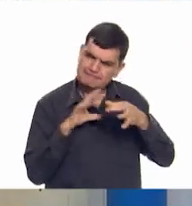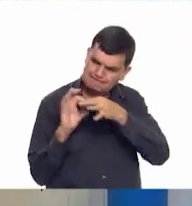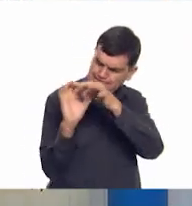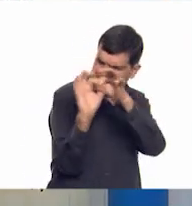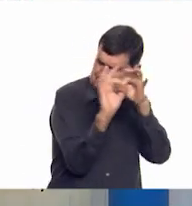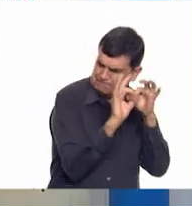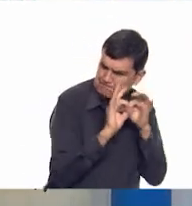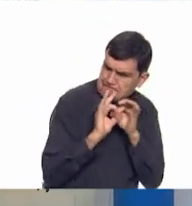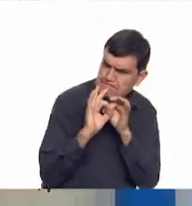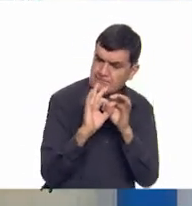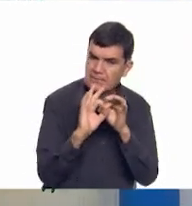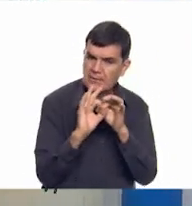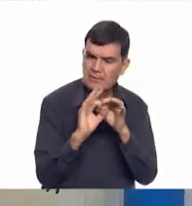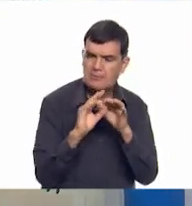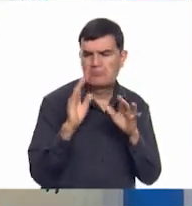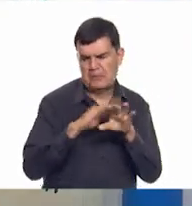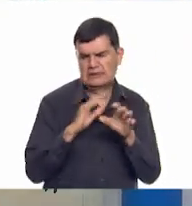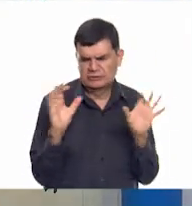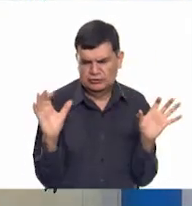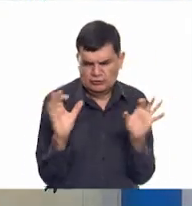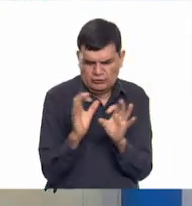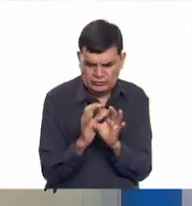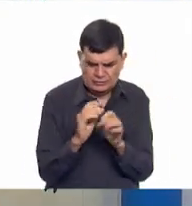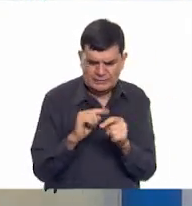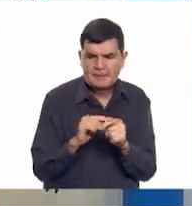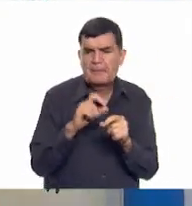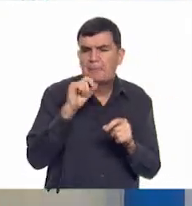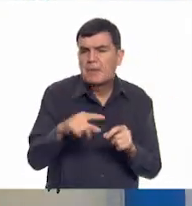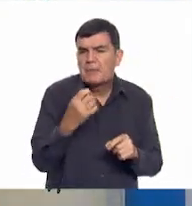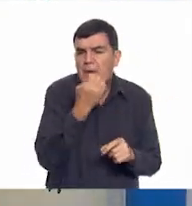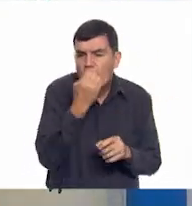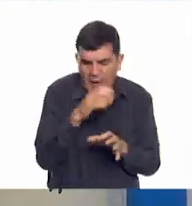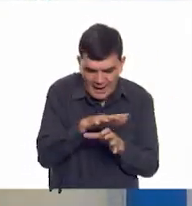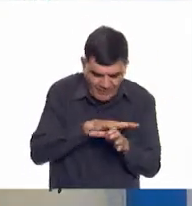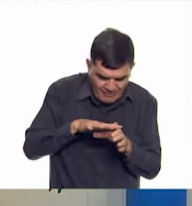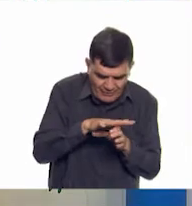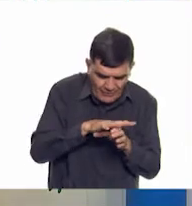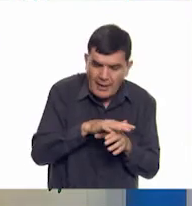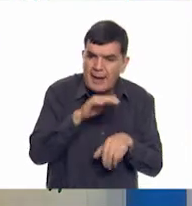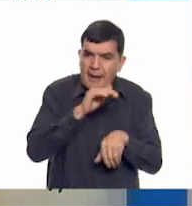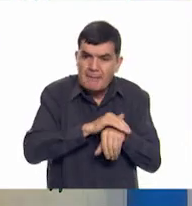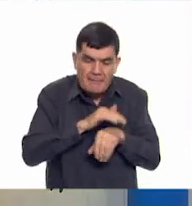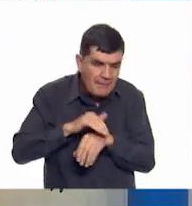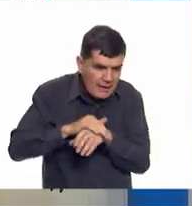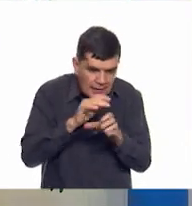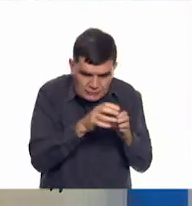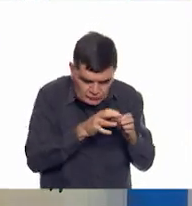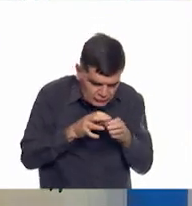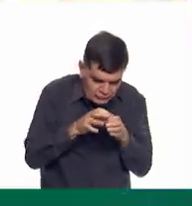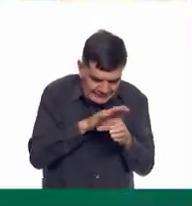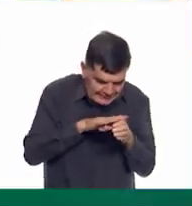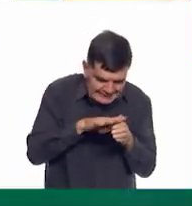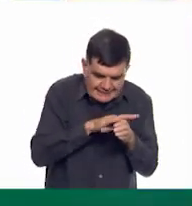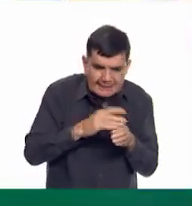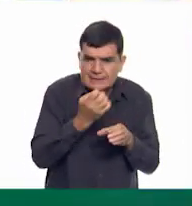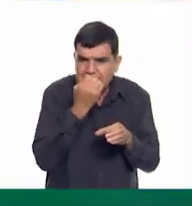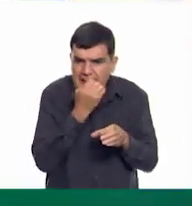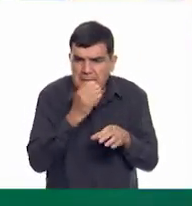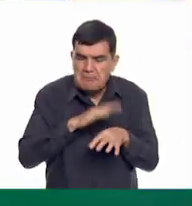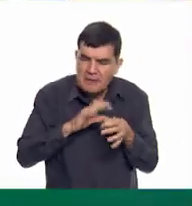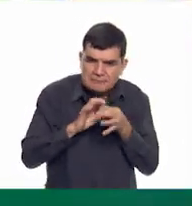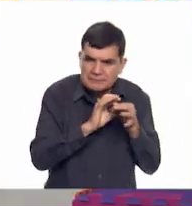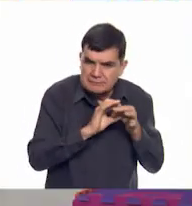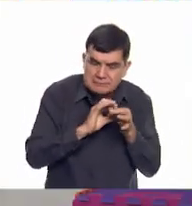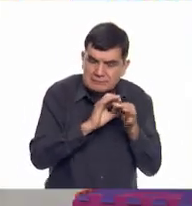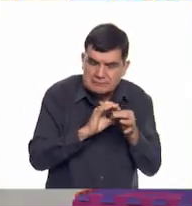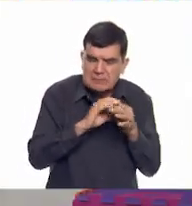Y luego, si lo hacemos más pequeño, si vamos en la misma escuela, creamos lazos porque vivimos experiencias parecidas. Y si vivimos en la